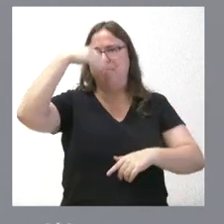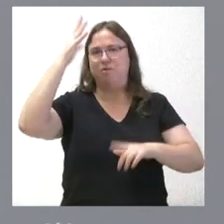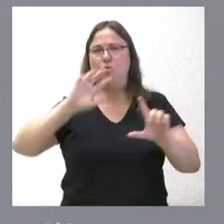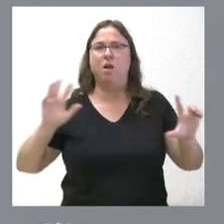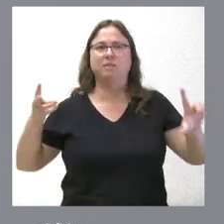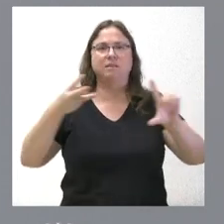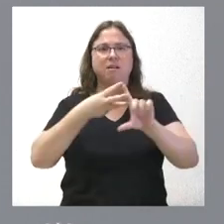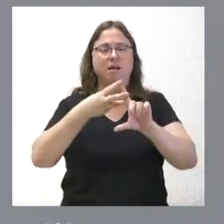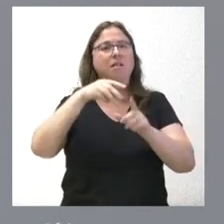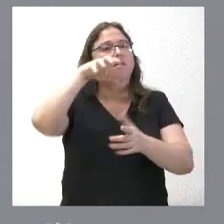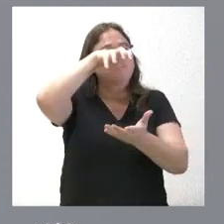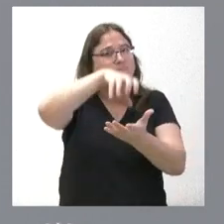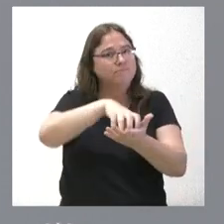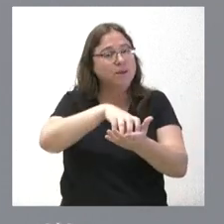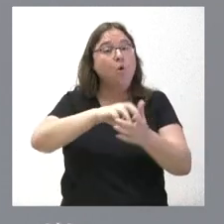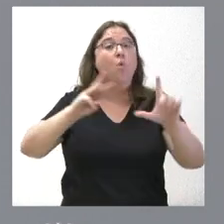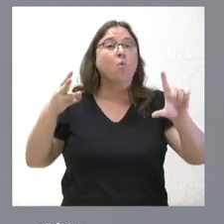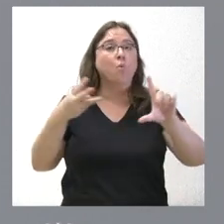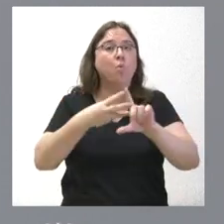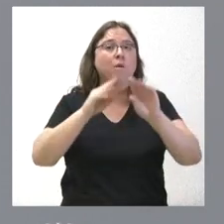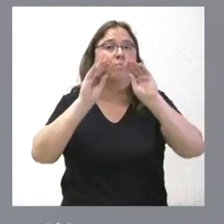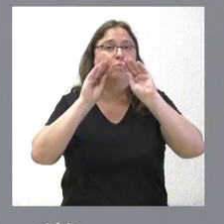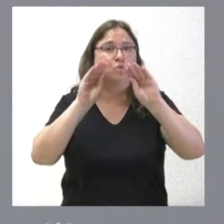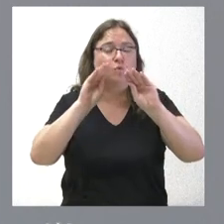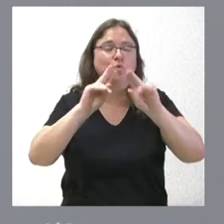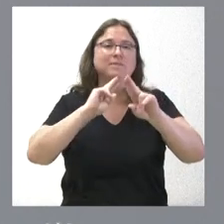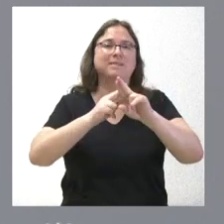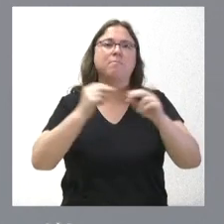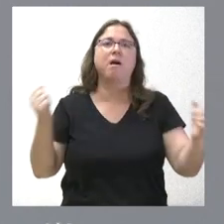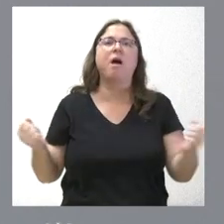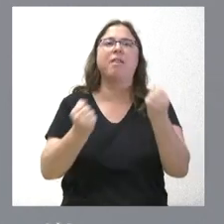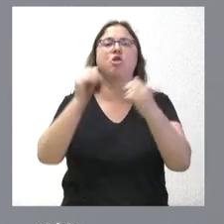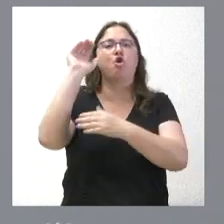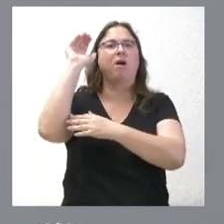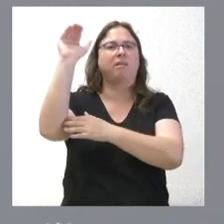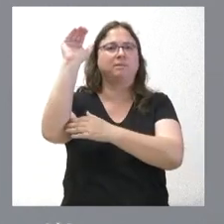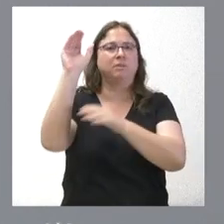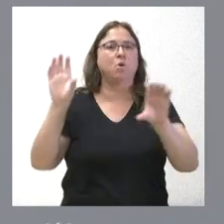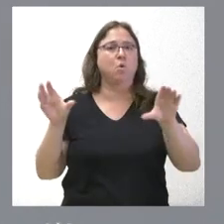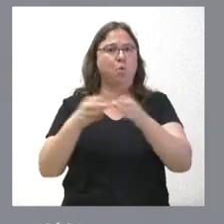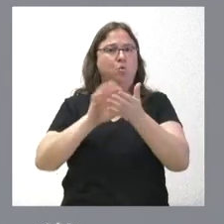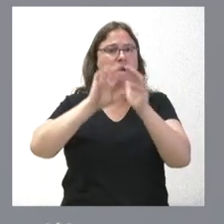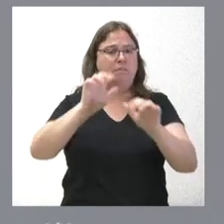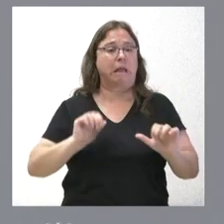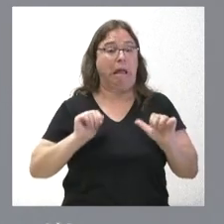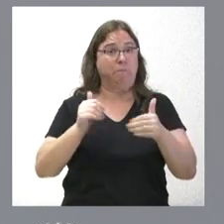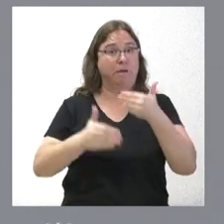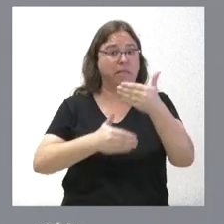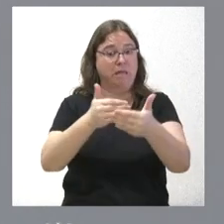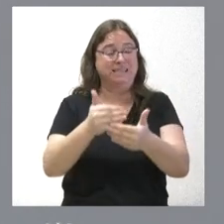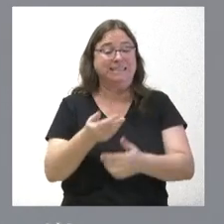Castilla y León, dentro del portal web de acción exterior de la Junta, que entrará en operación a lo largo de este